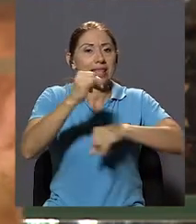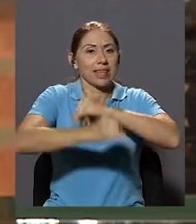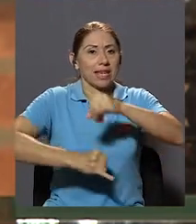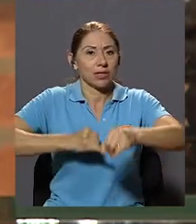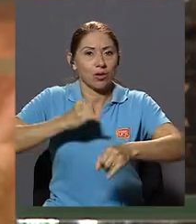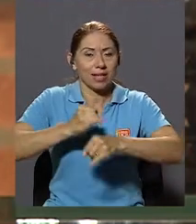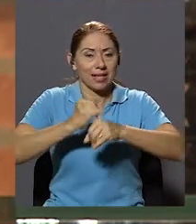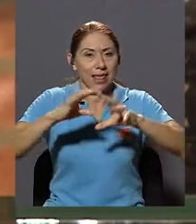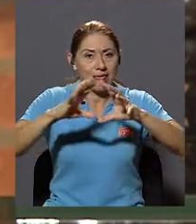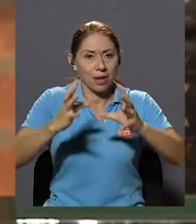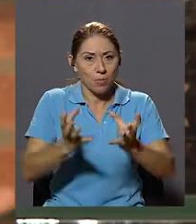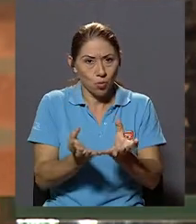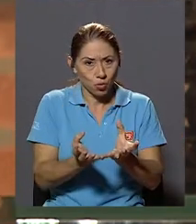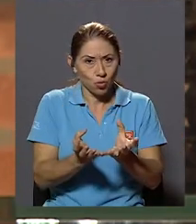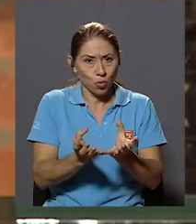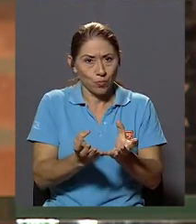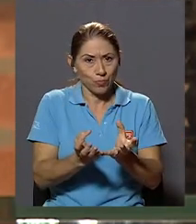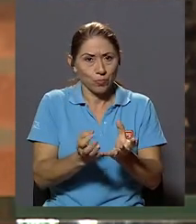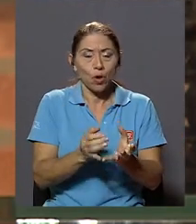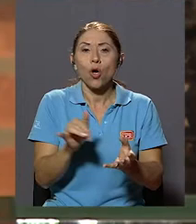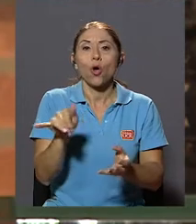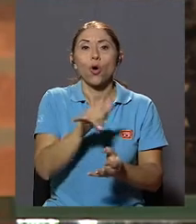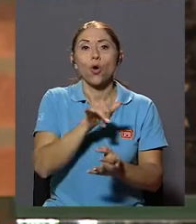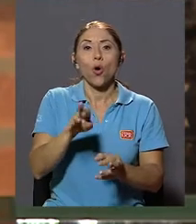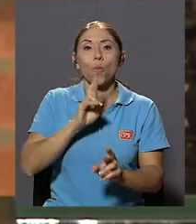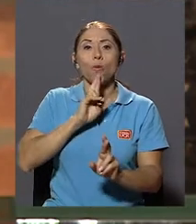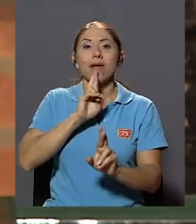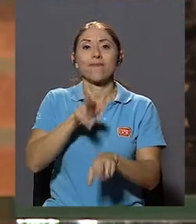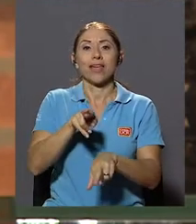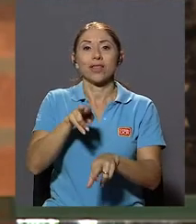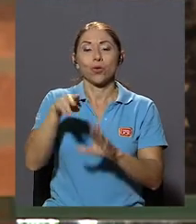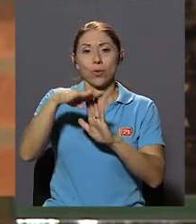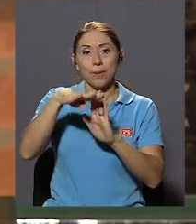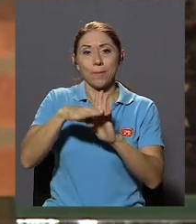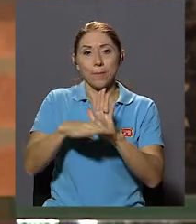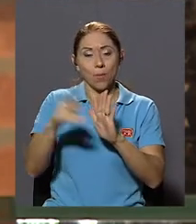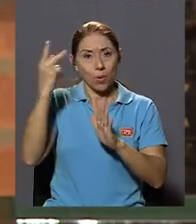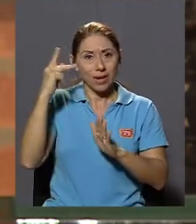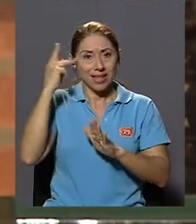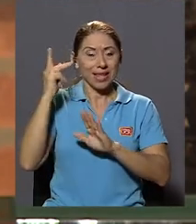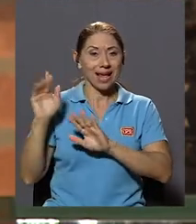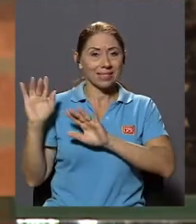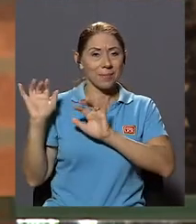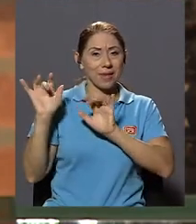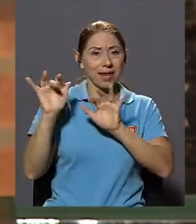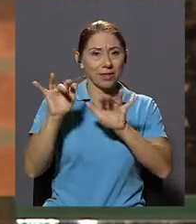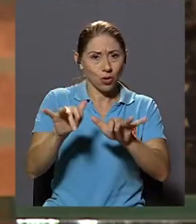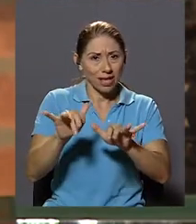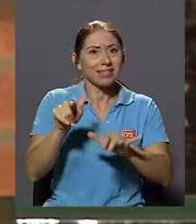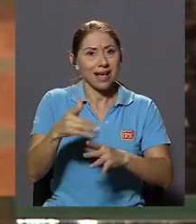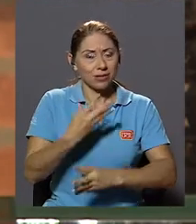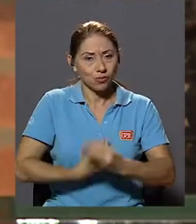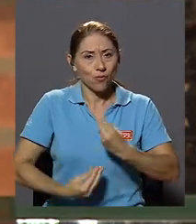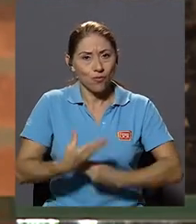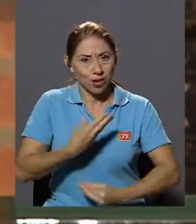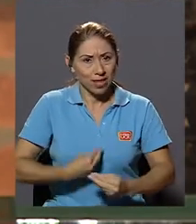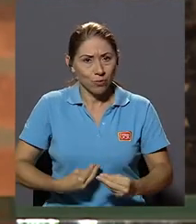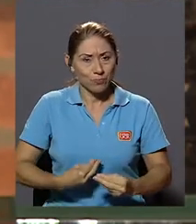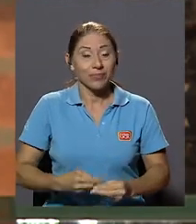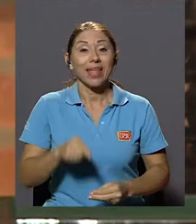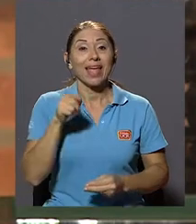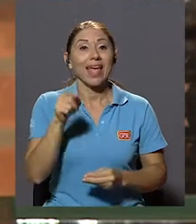Ella ha sufrido como efecto De estas políticas migratorias Y esto ha llevado de una manera